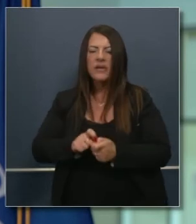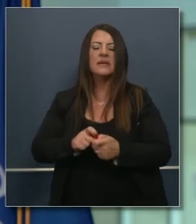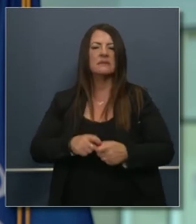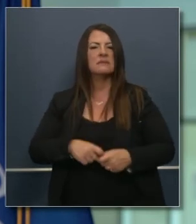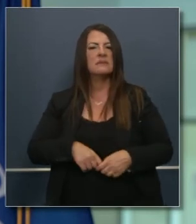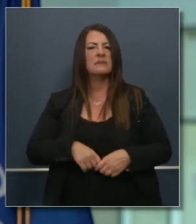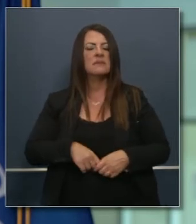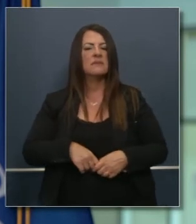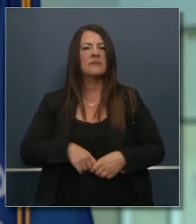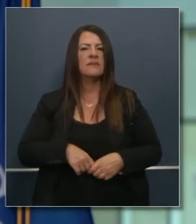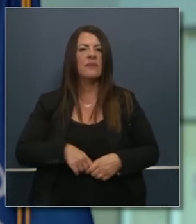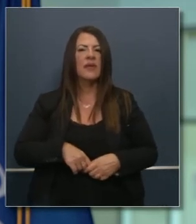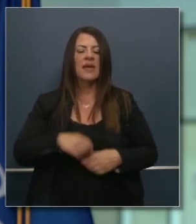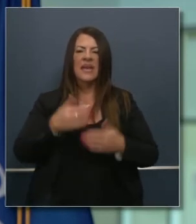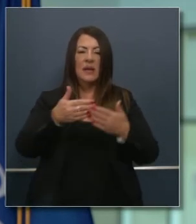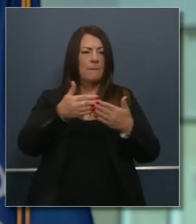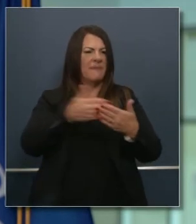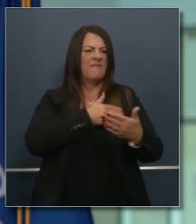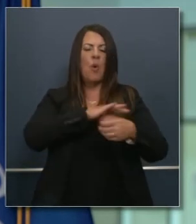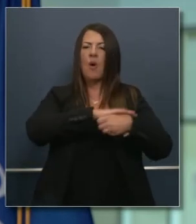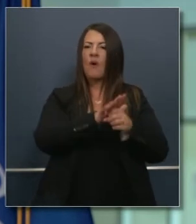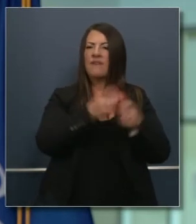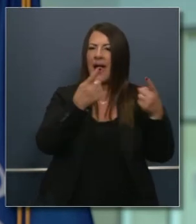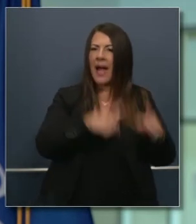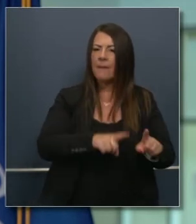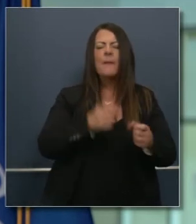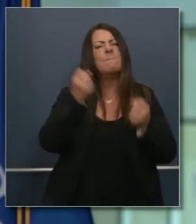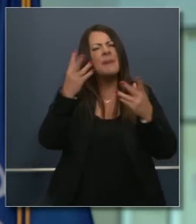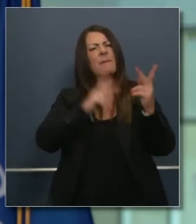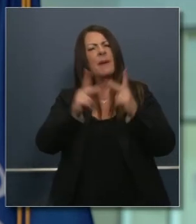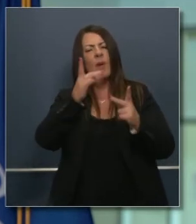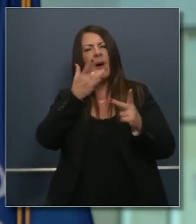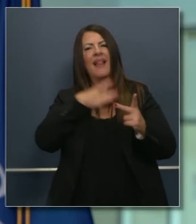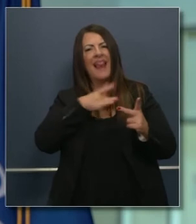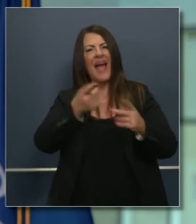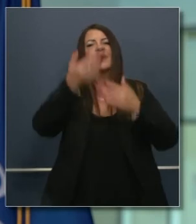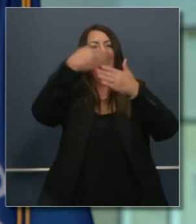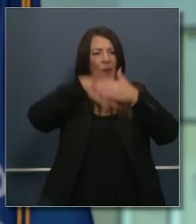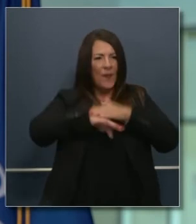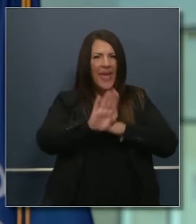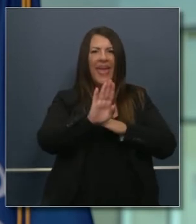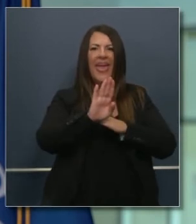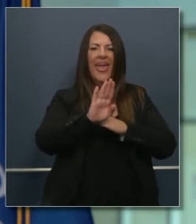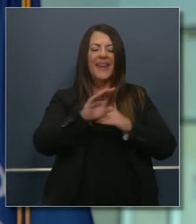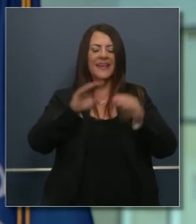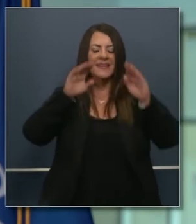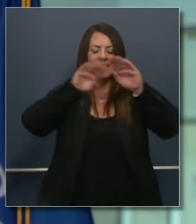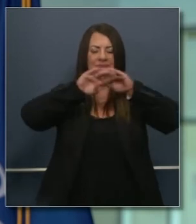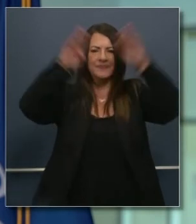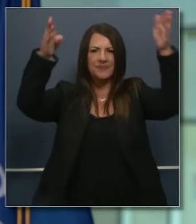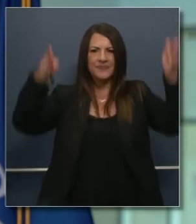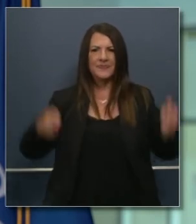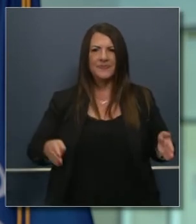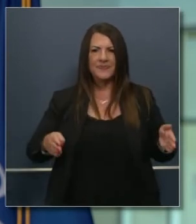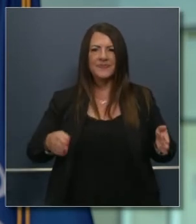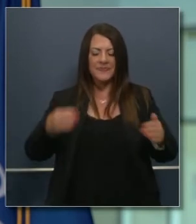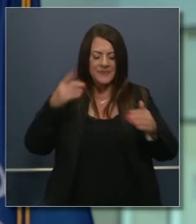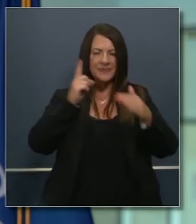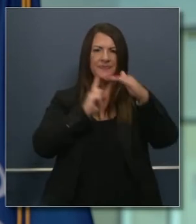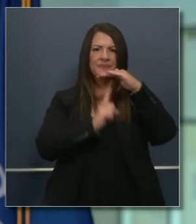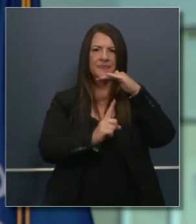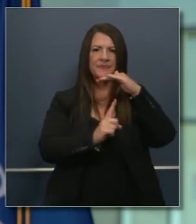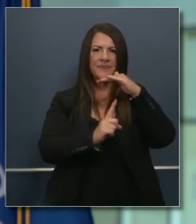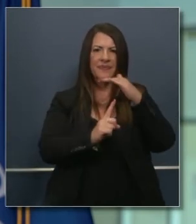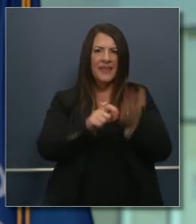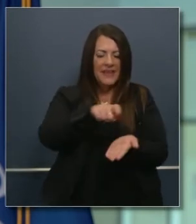de una boleta de votación por correo quieren hacerlo algunos en persona es algo que es algo muy